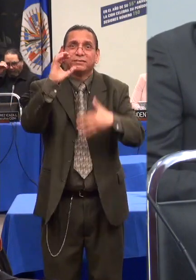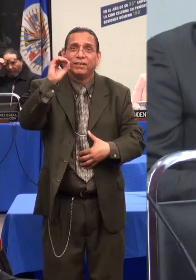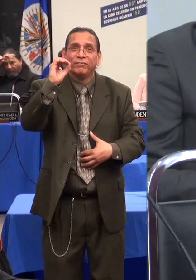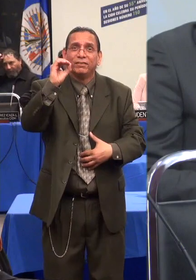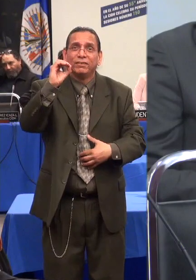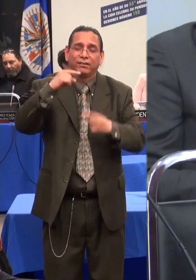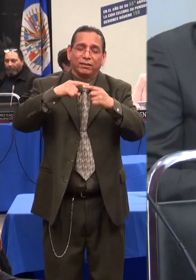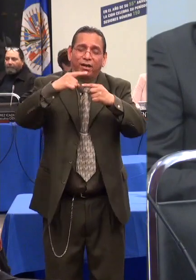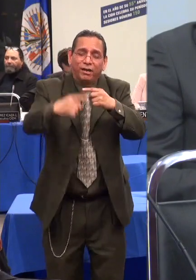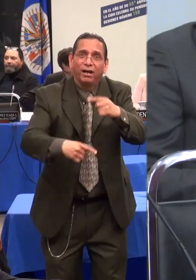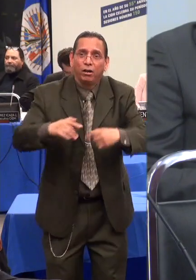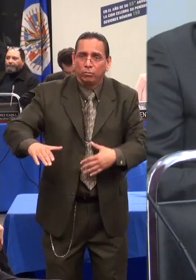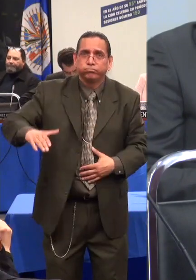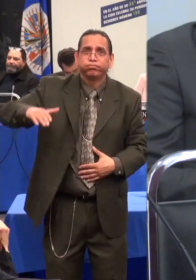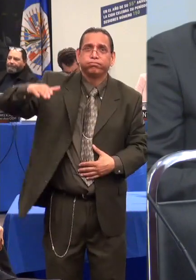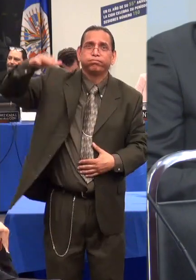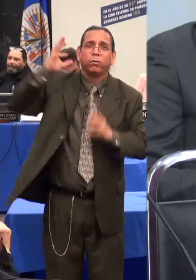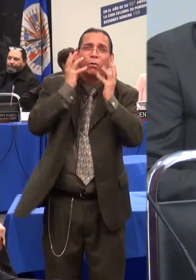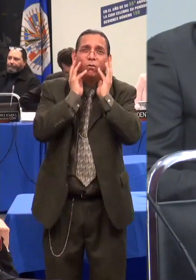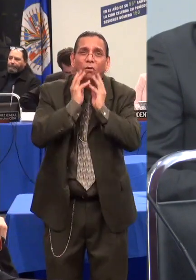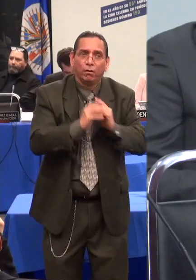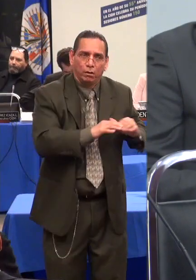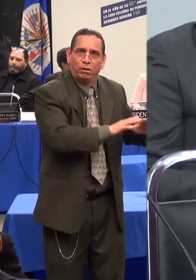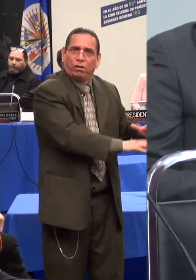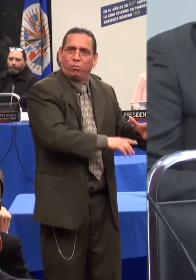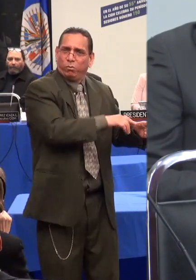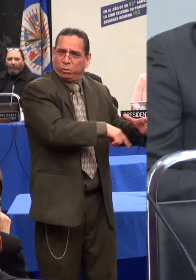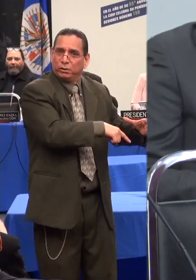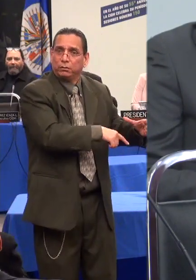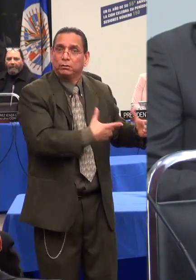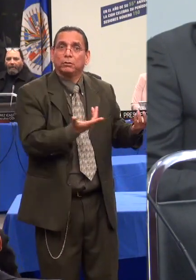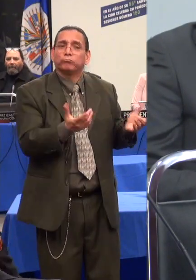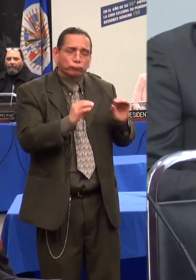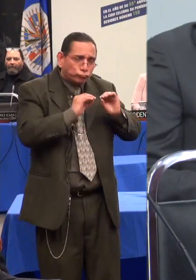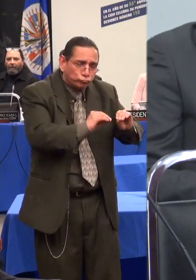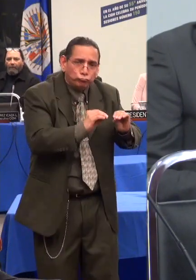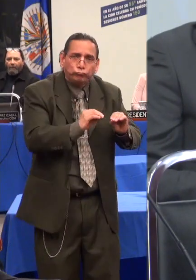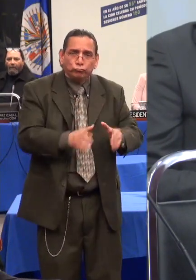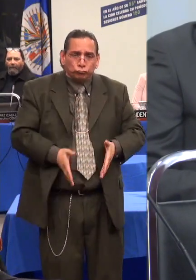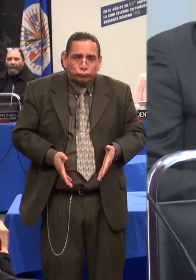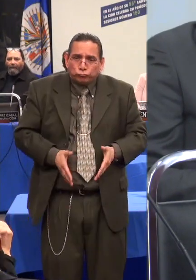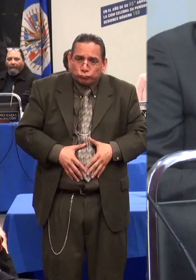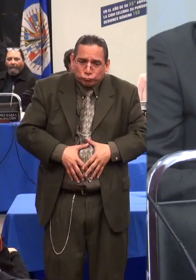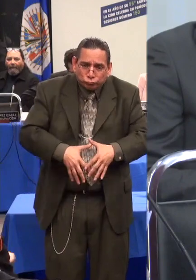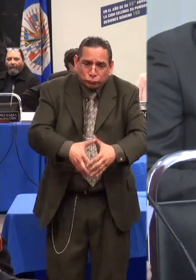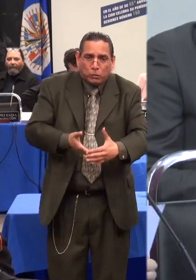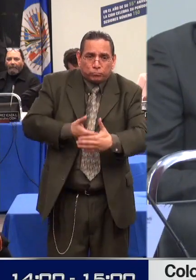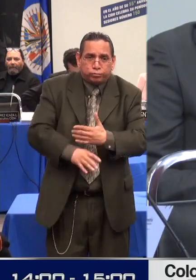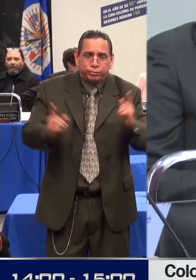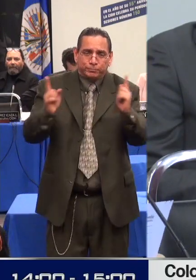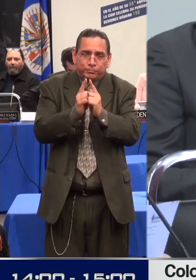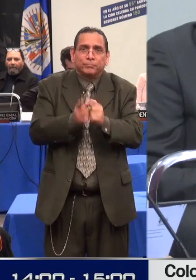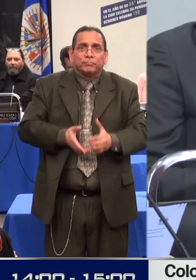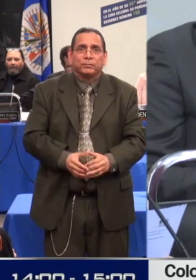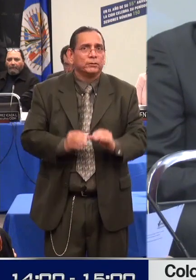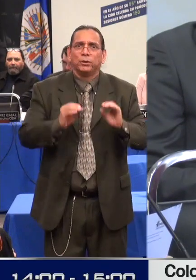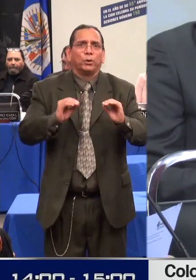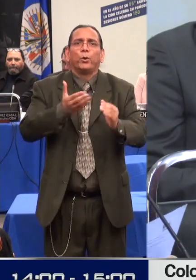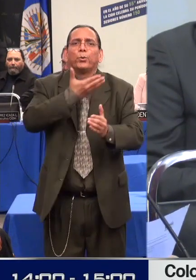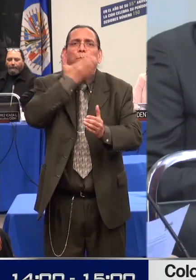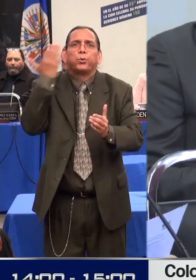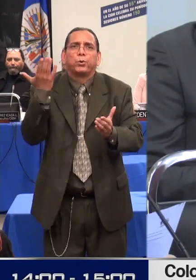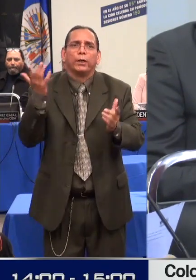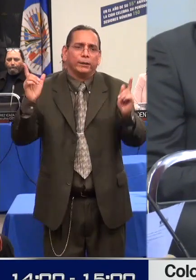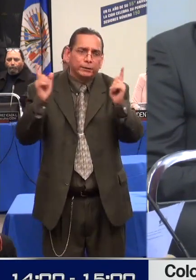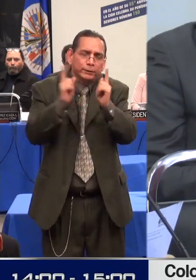accesibilidad de los procedimientos, no solo a nivel físico, sino comunicacional. Por otra parte, varias personas nos reportan